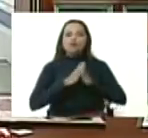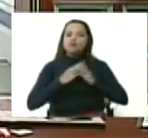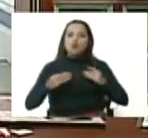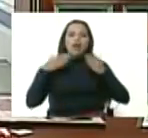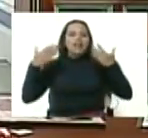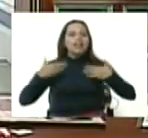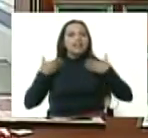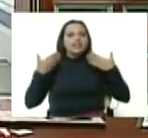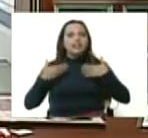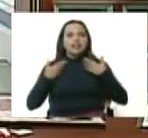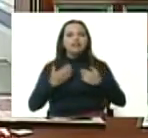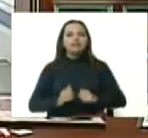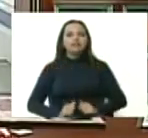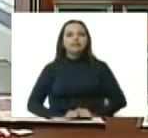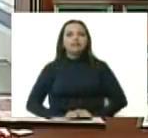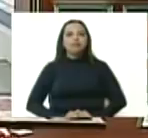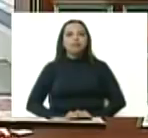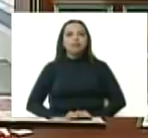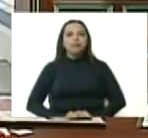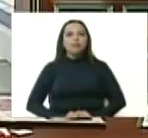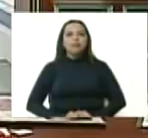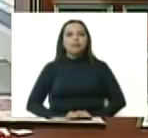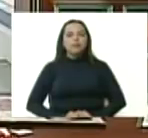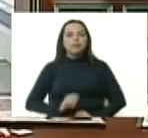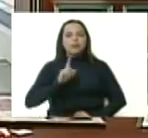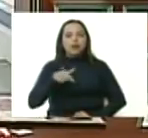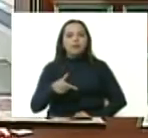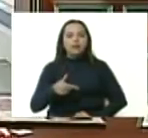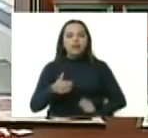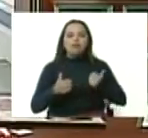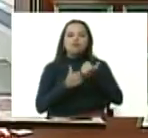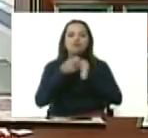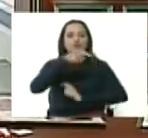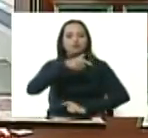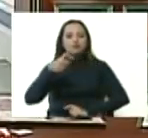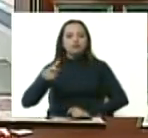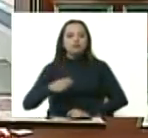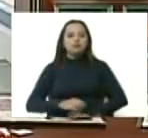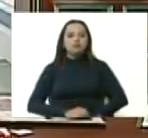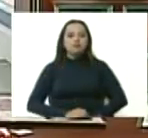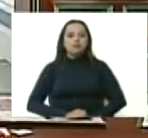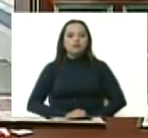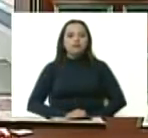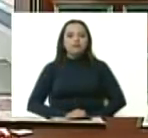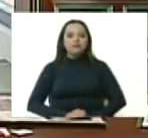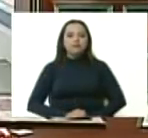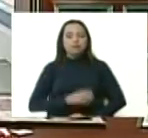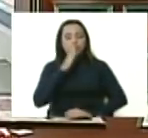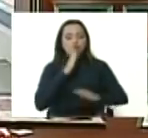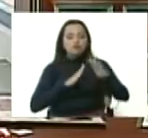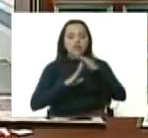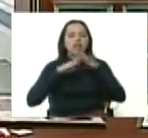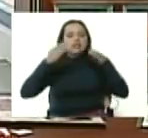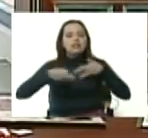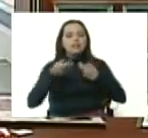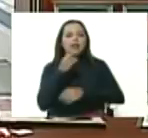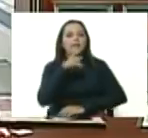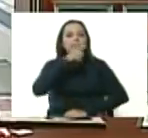con su don de gente que tiene siempre la gente de Lara